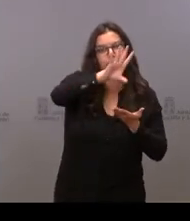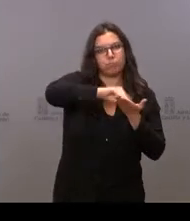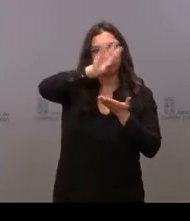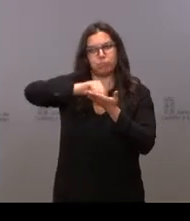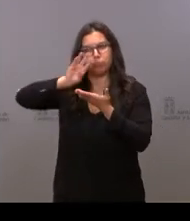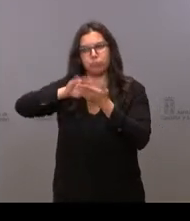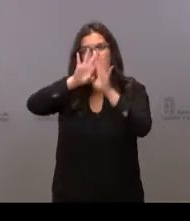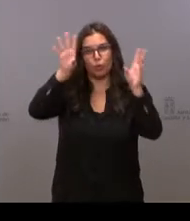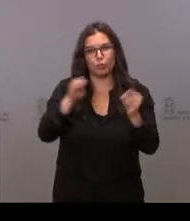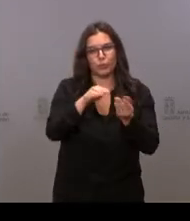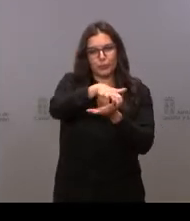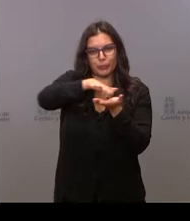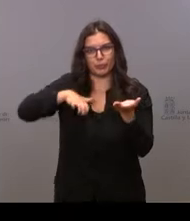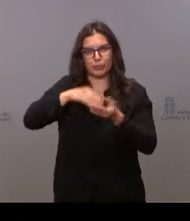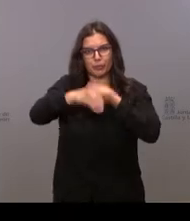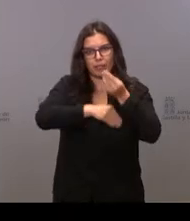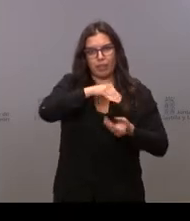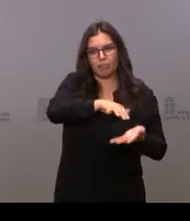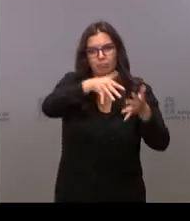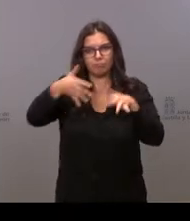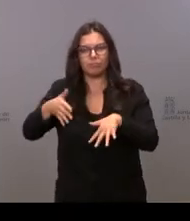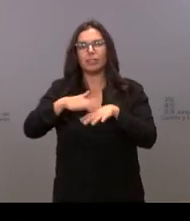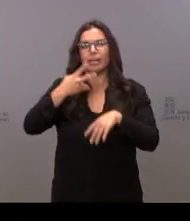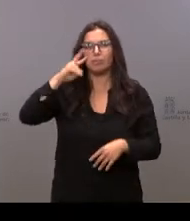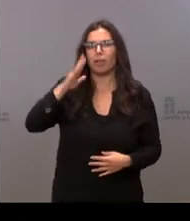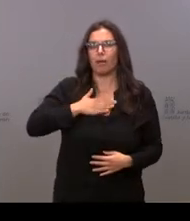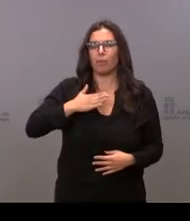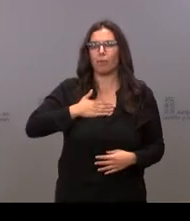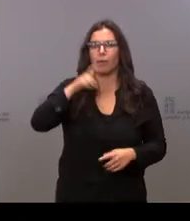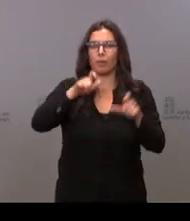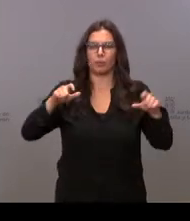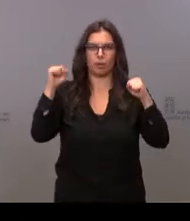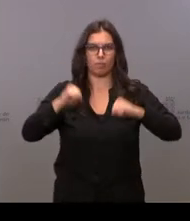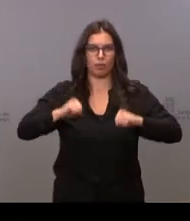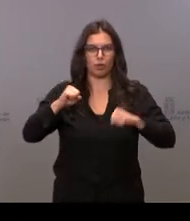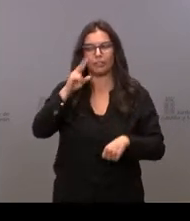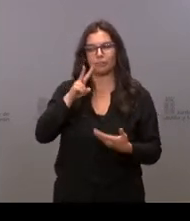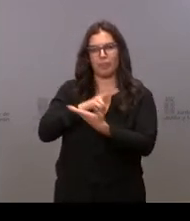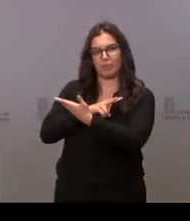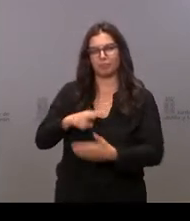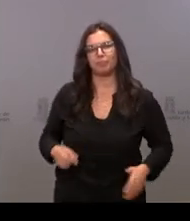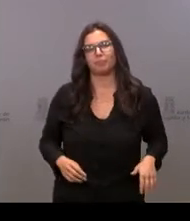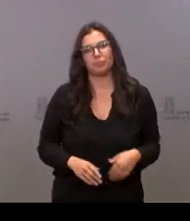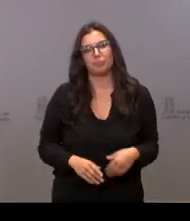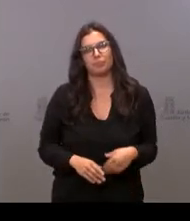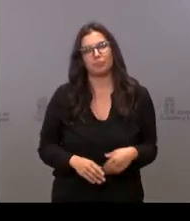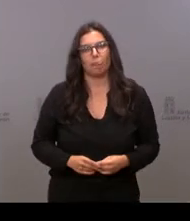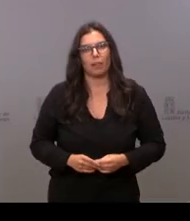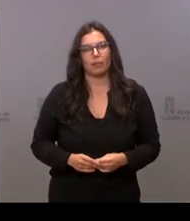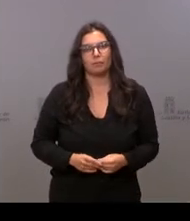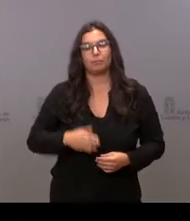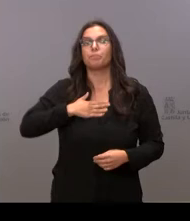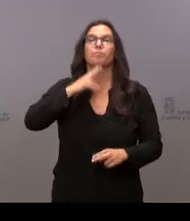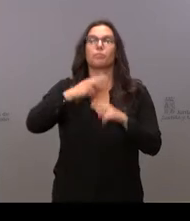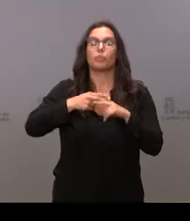este tema desde la propia experiencia y vivencia de las personas mayores. Vamos a verlo. Me llamo